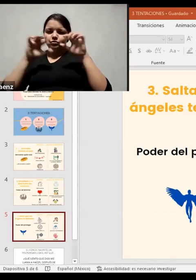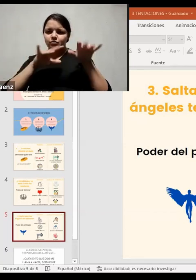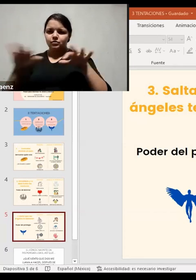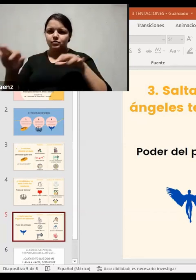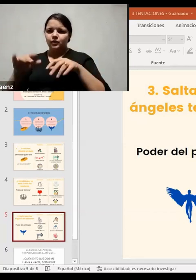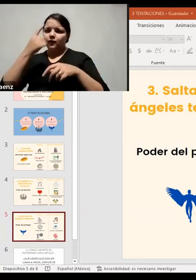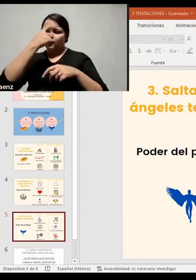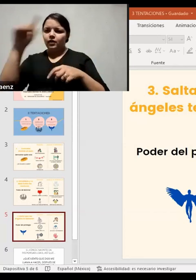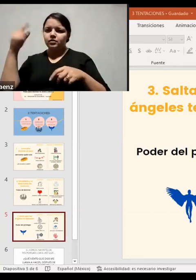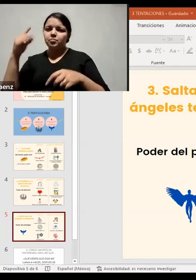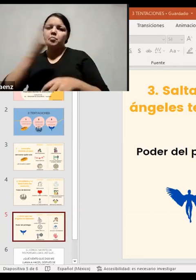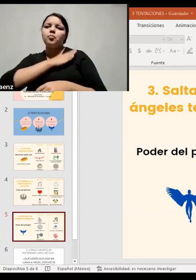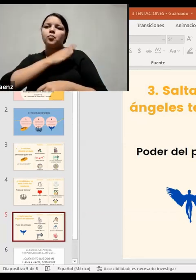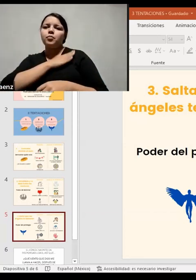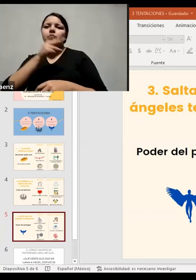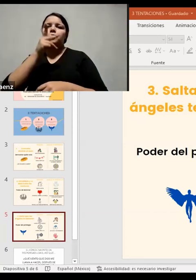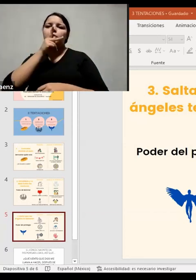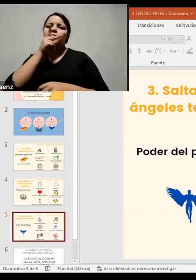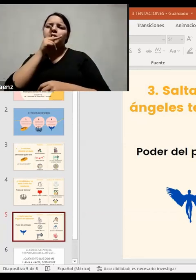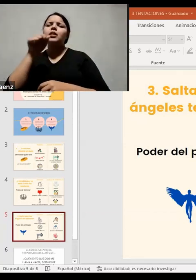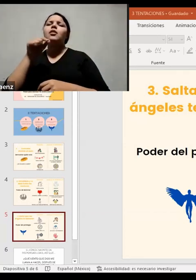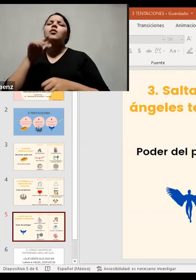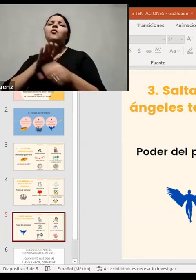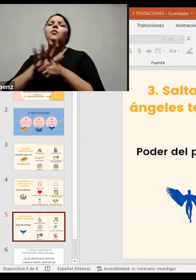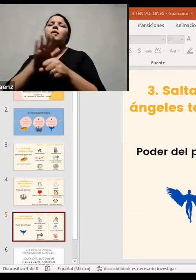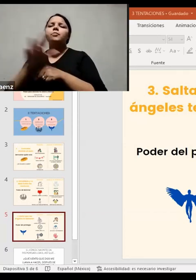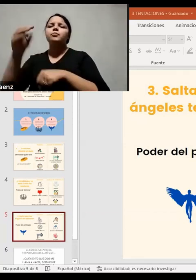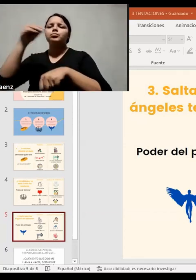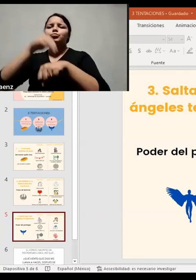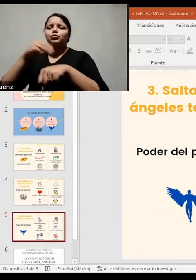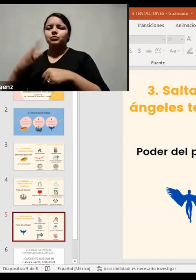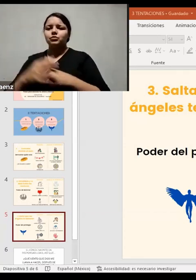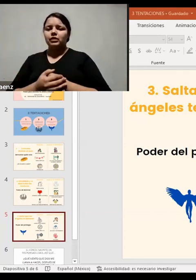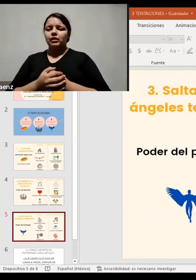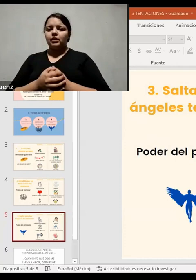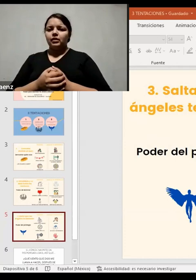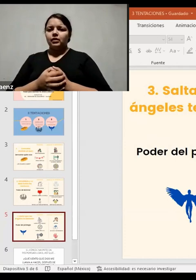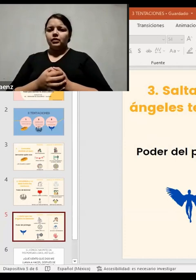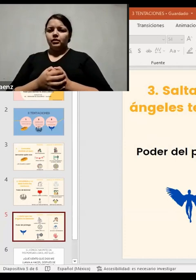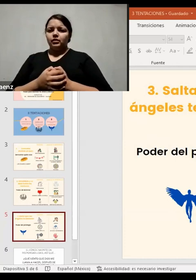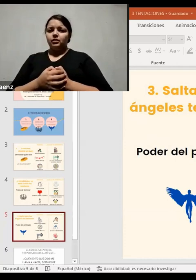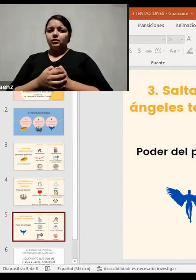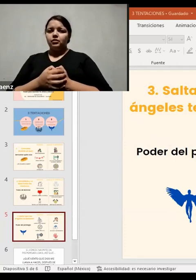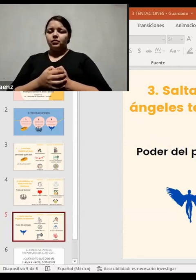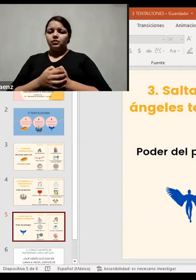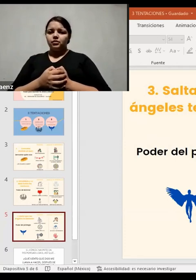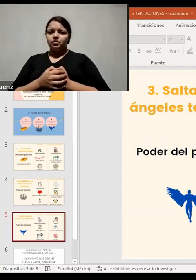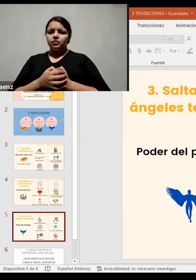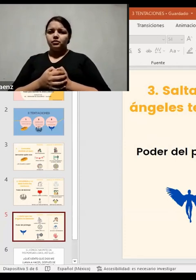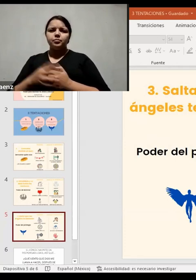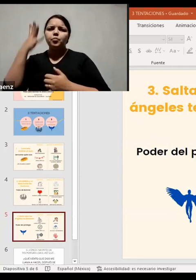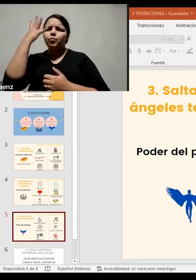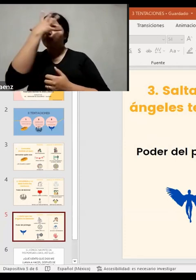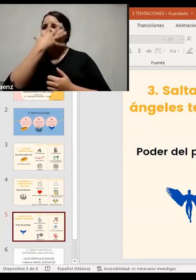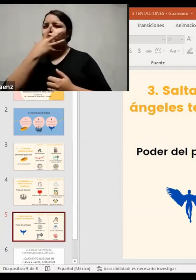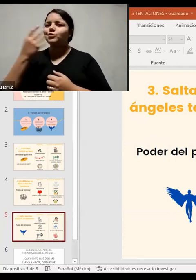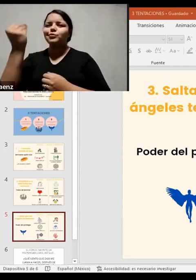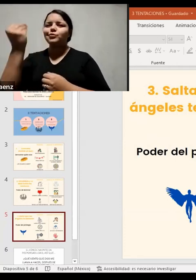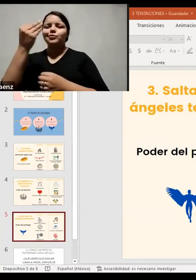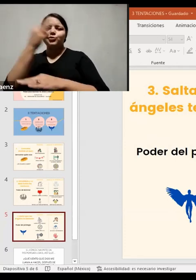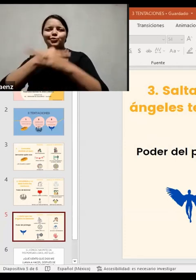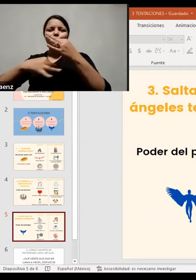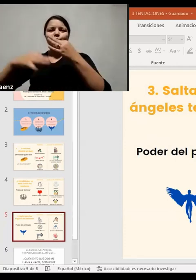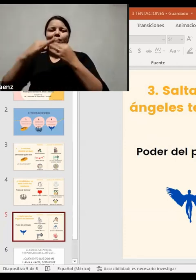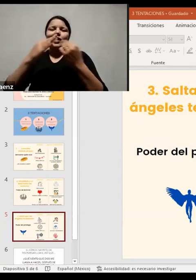un buen padre, vamos a ver qué imágenes nos salen. Fíjense, todo es muy bonito, mucho